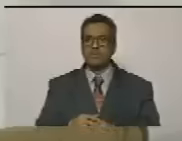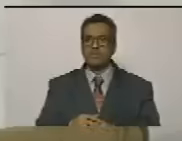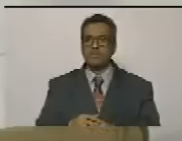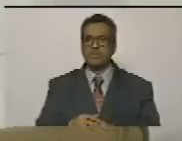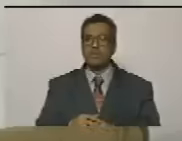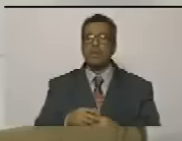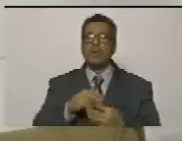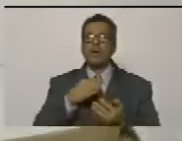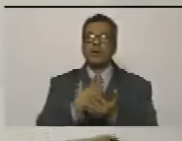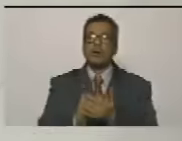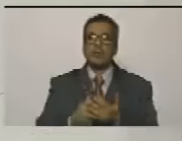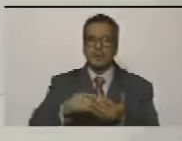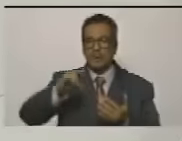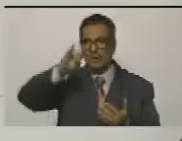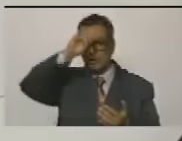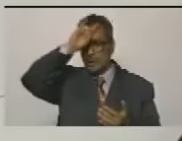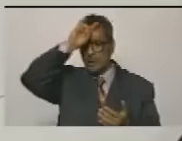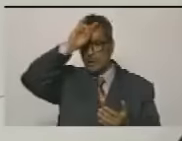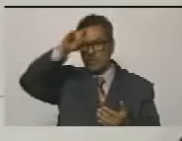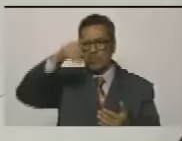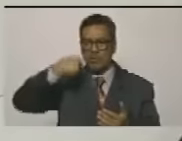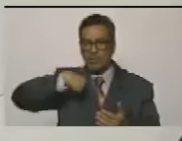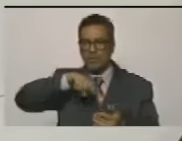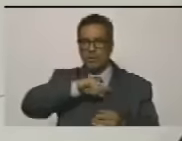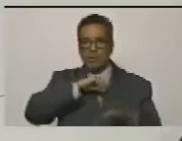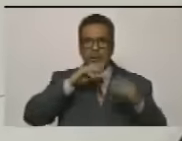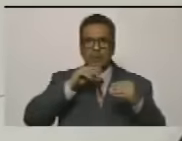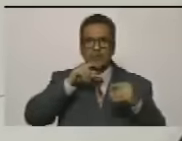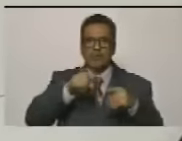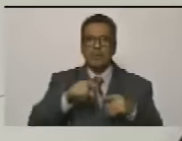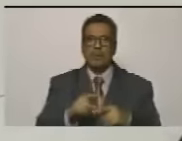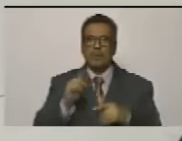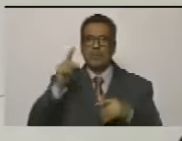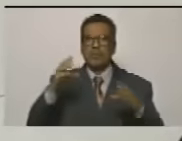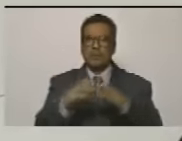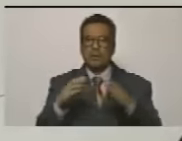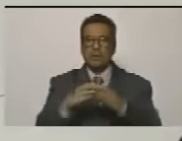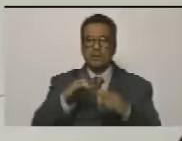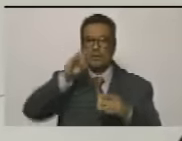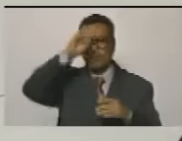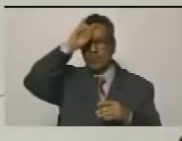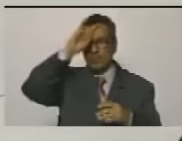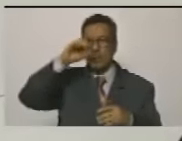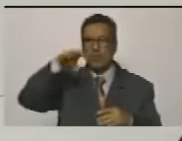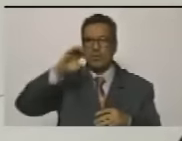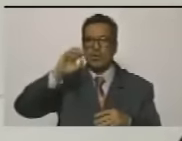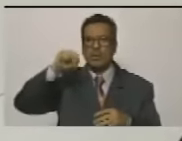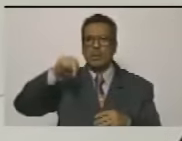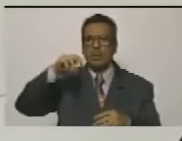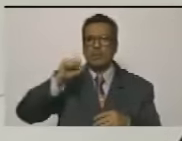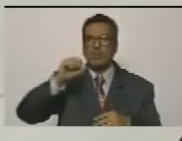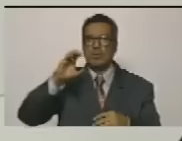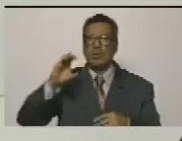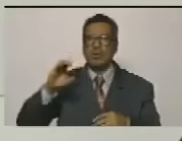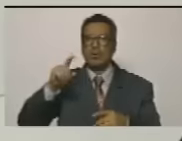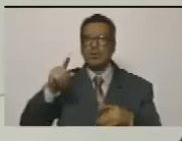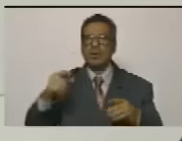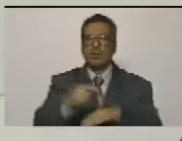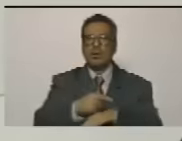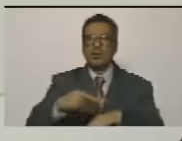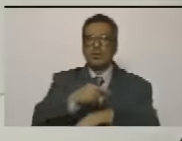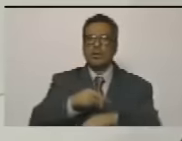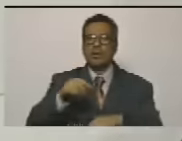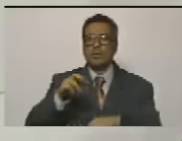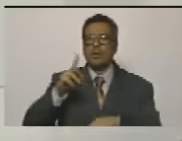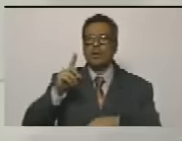hasta con el diablo yo me reuní una vez con el diablo se llama Elliot Abrams en pleno gobierno de Donald